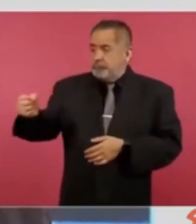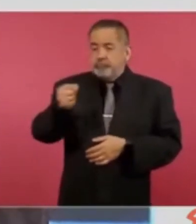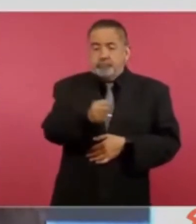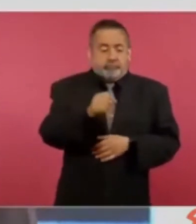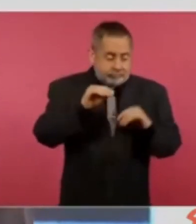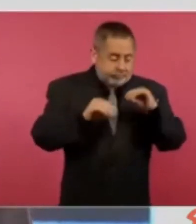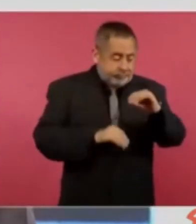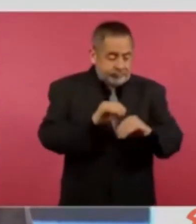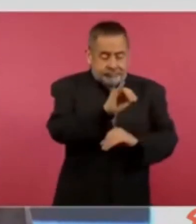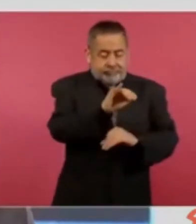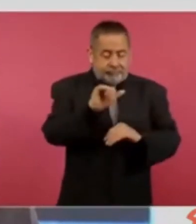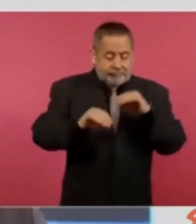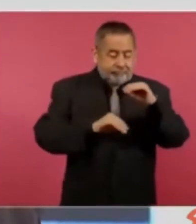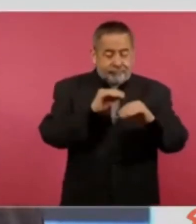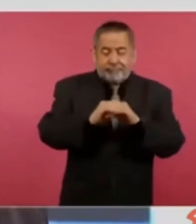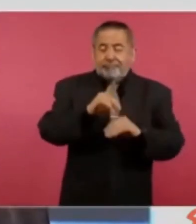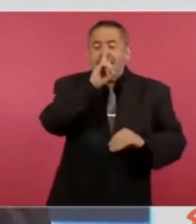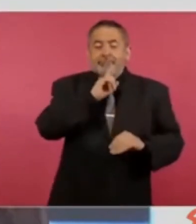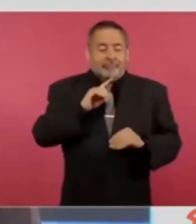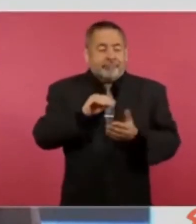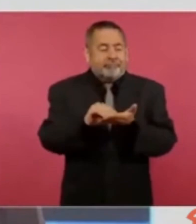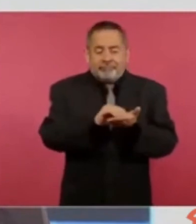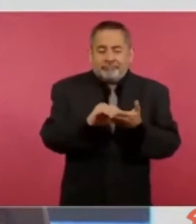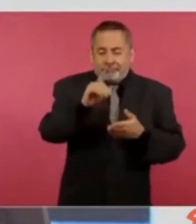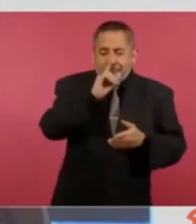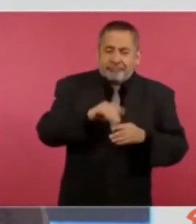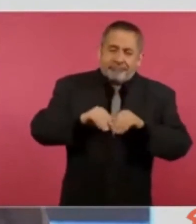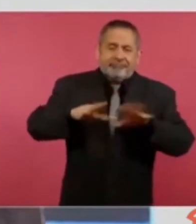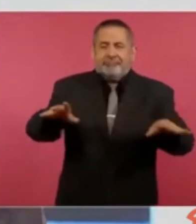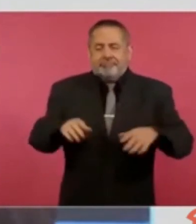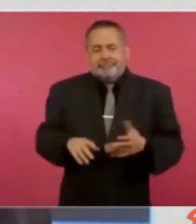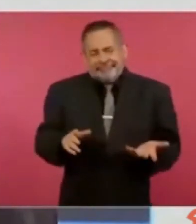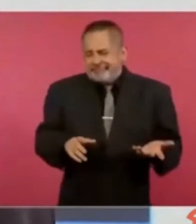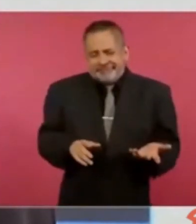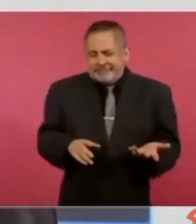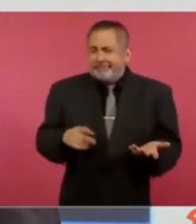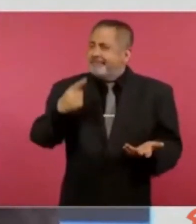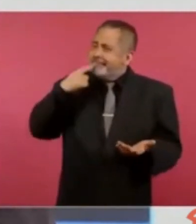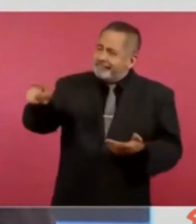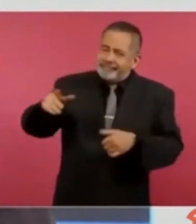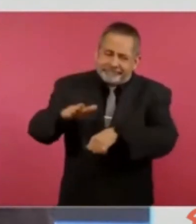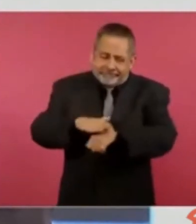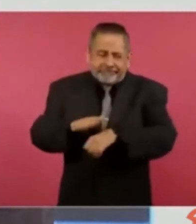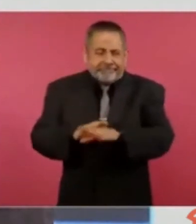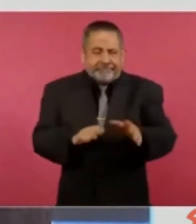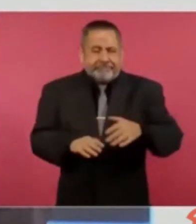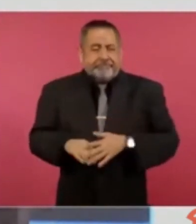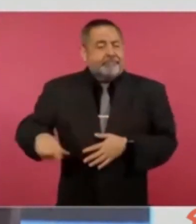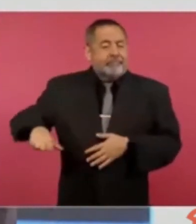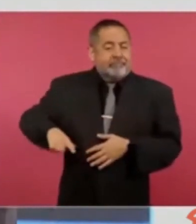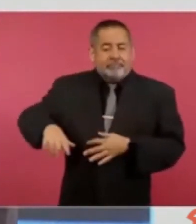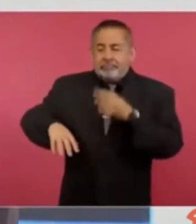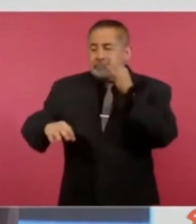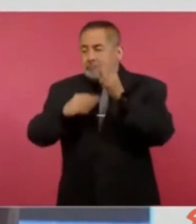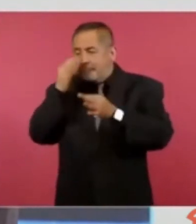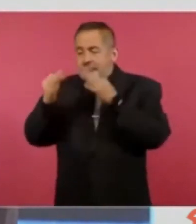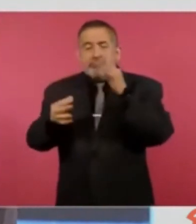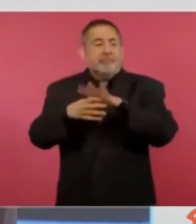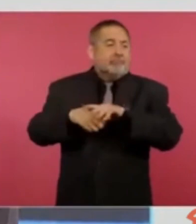y al presidente Andrés Manuel López Obrador, denúncienlos. El gobierno de México no se promociona tampoco